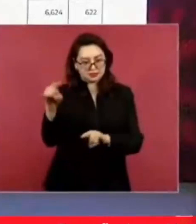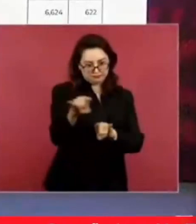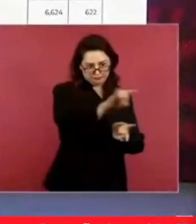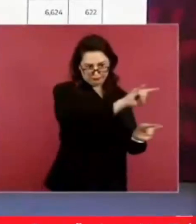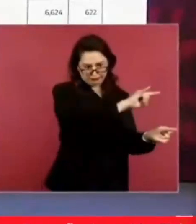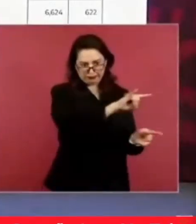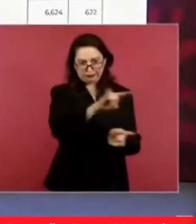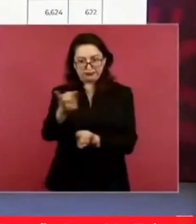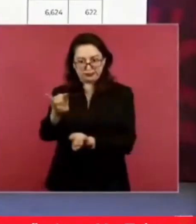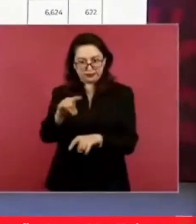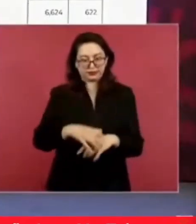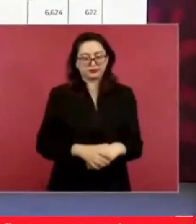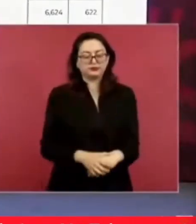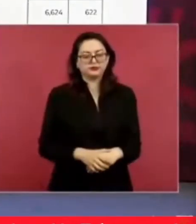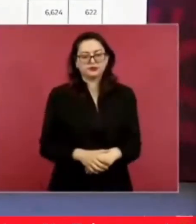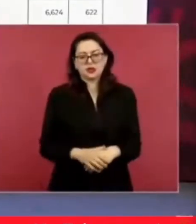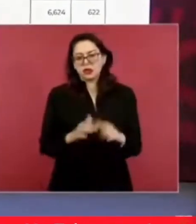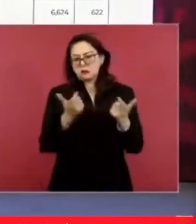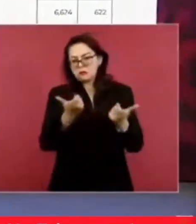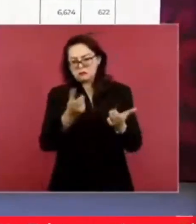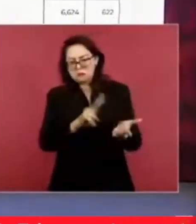cuando yo fui jefe de gobierno